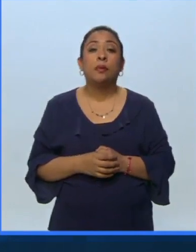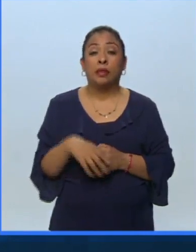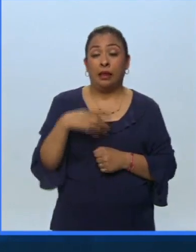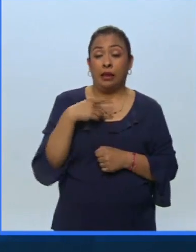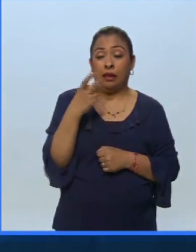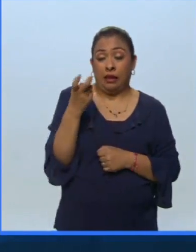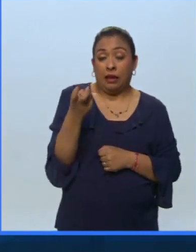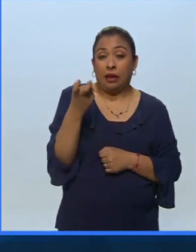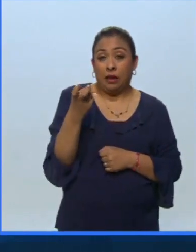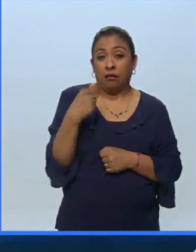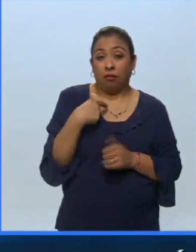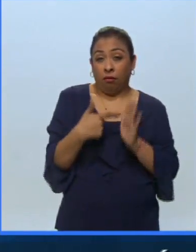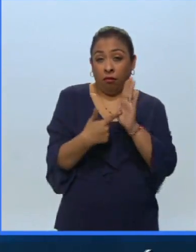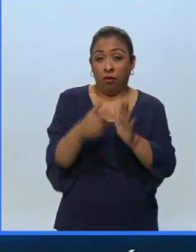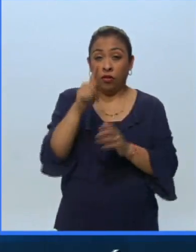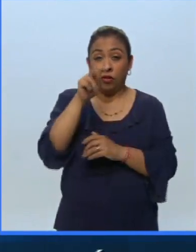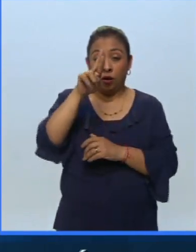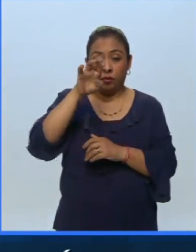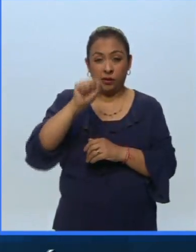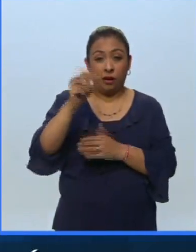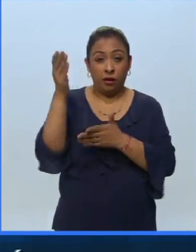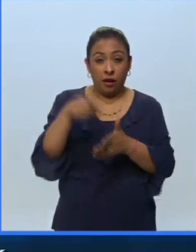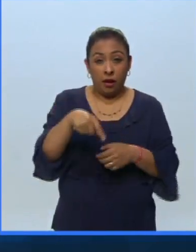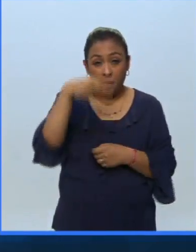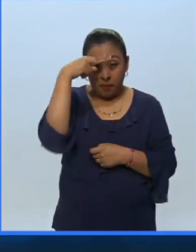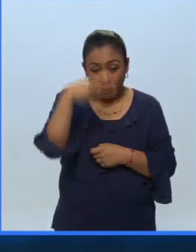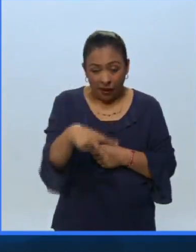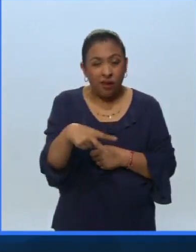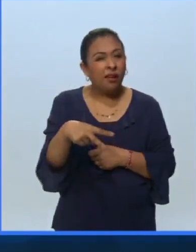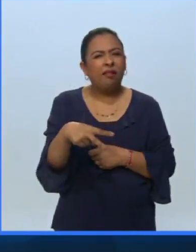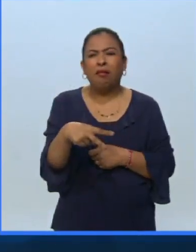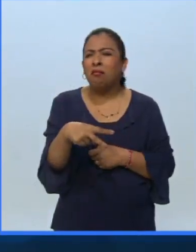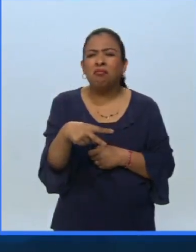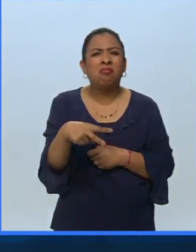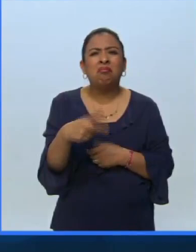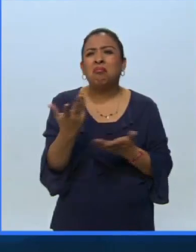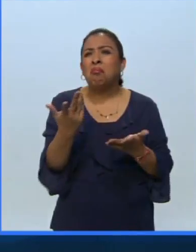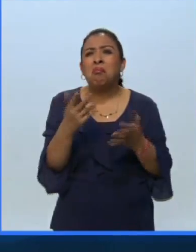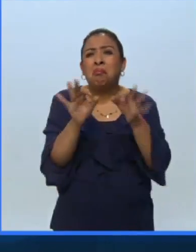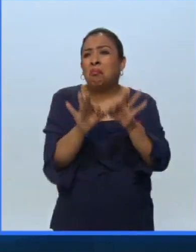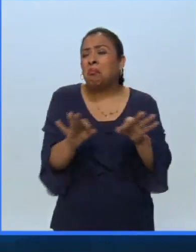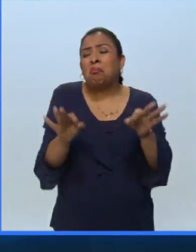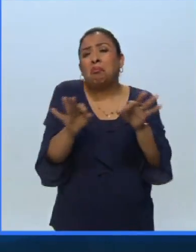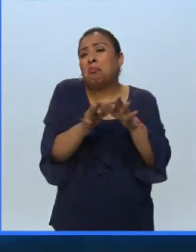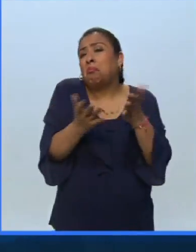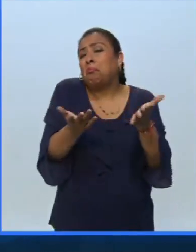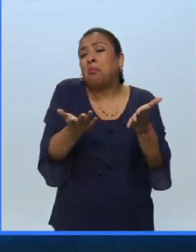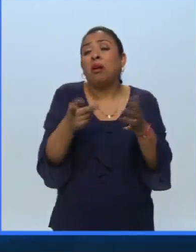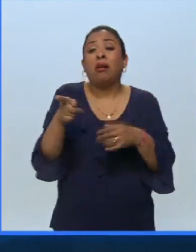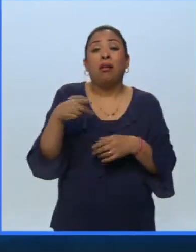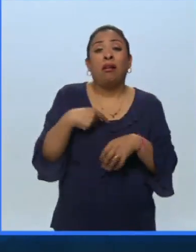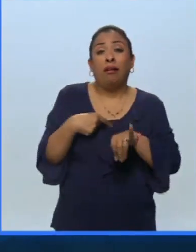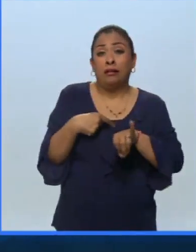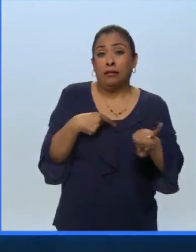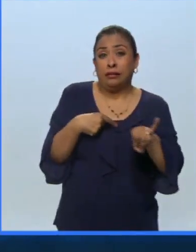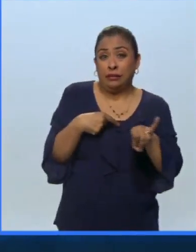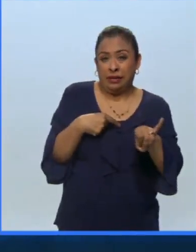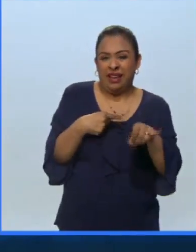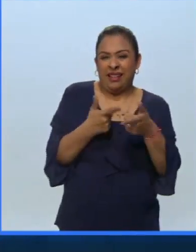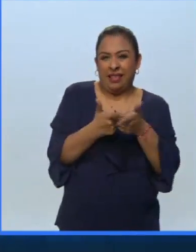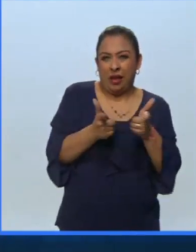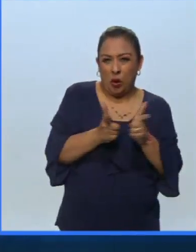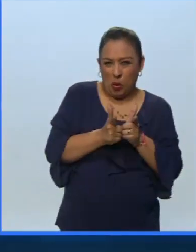esa presencia de Trotsky en México sin embargo no tuvo gran eco porque la izquierda, movimiento